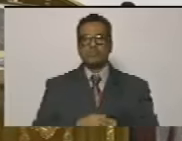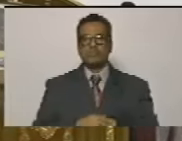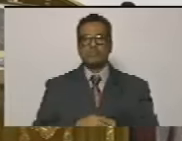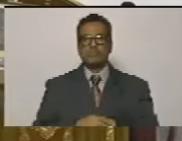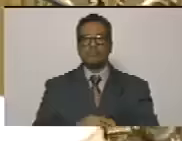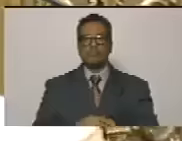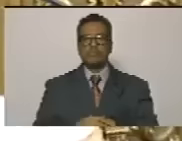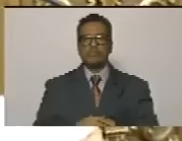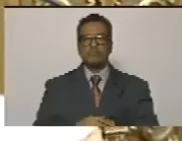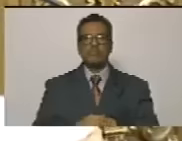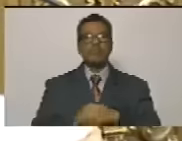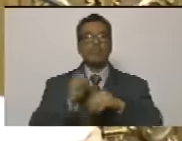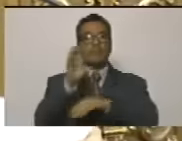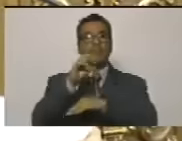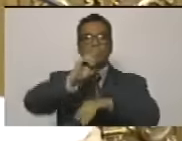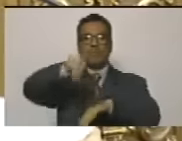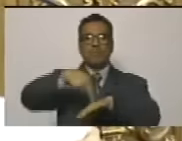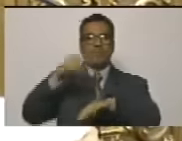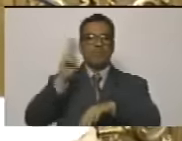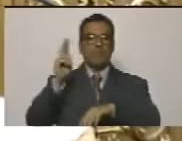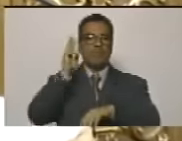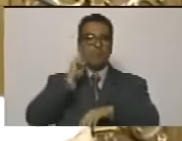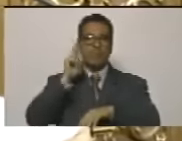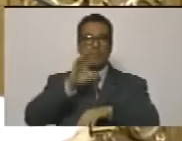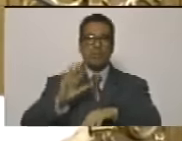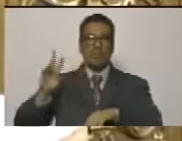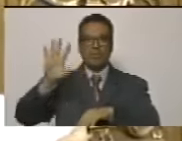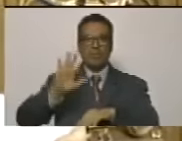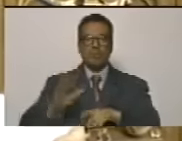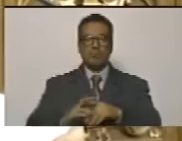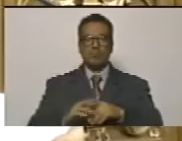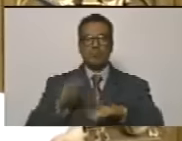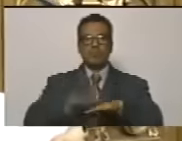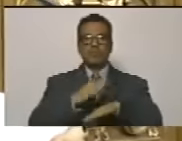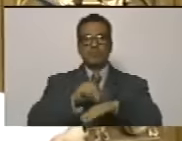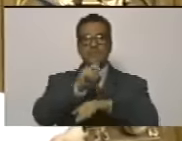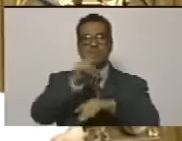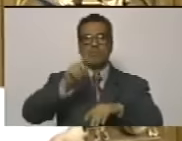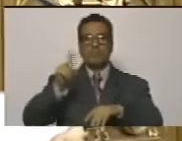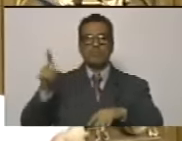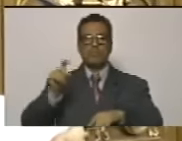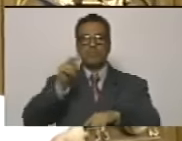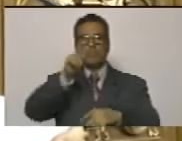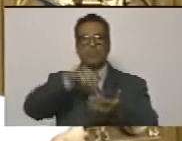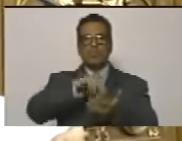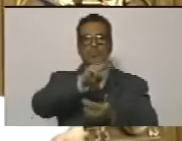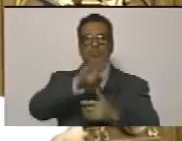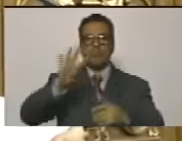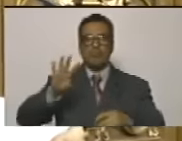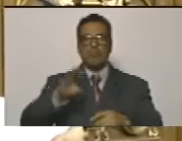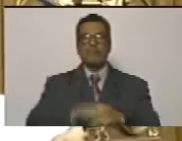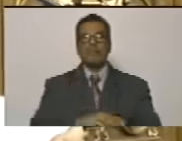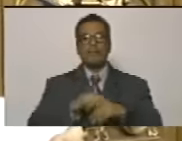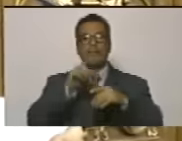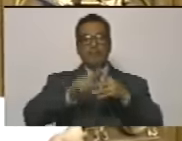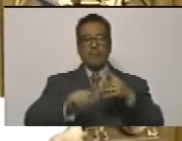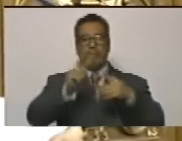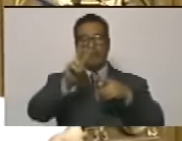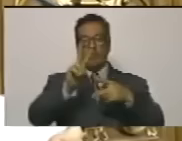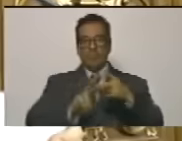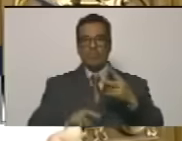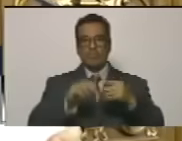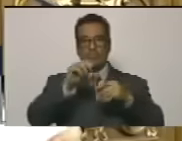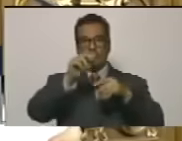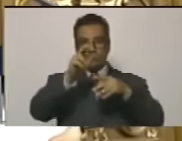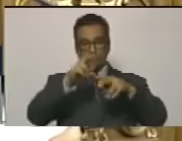Procedo, Presidente. Asamblea Nacional de la República Bolivariana de Venezuela, jueves 11 de enero de 2024. Sesión ordinaria número 2, acta